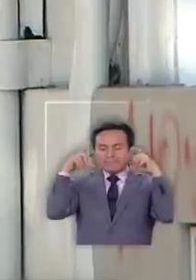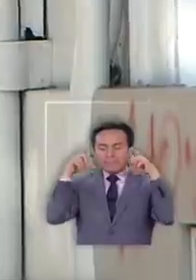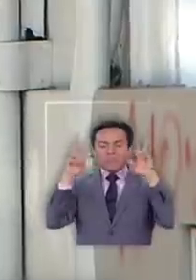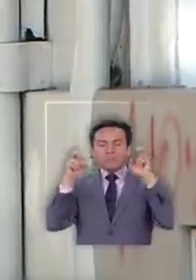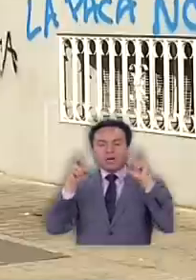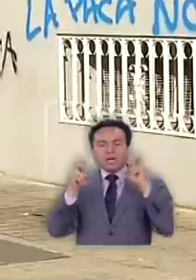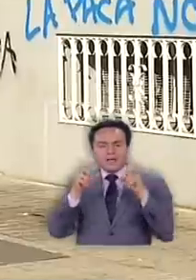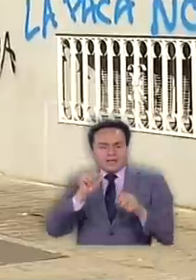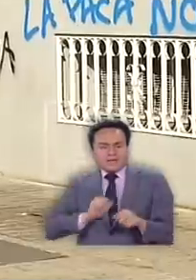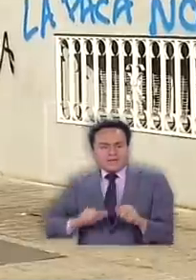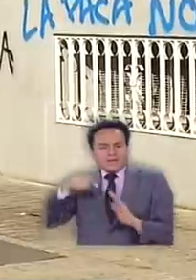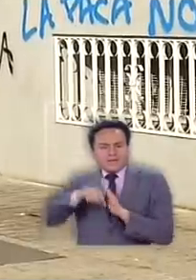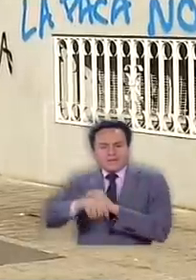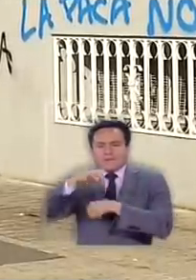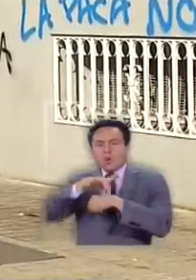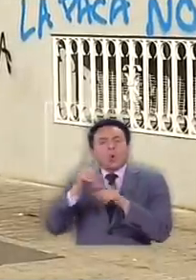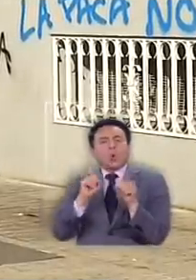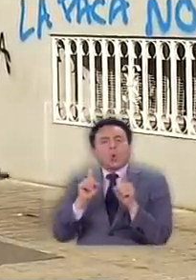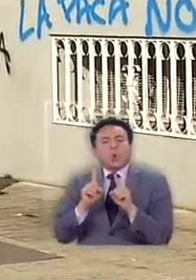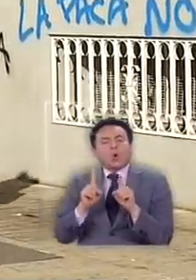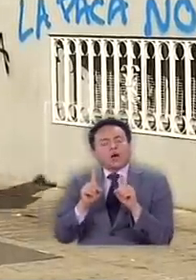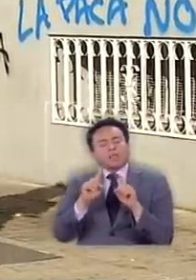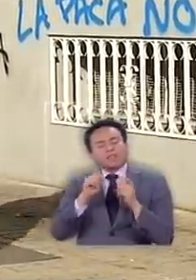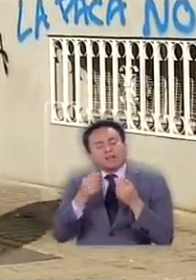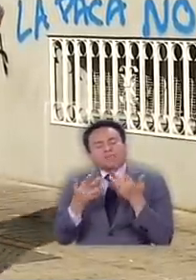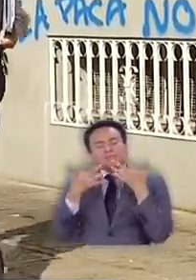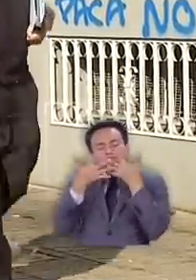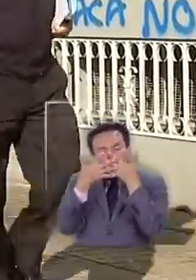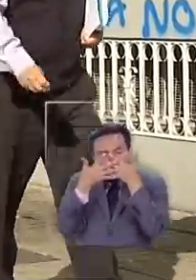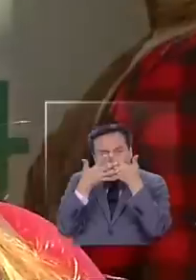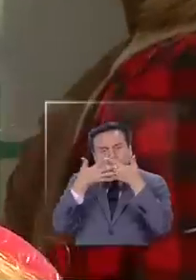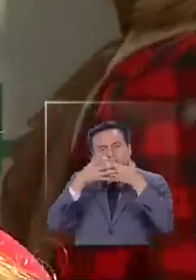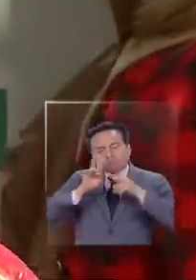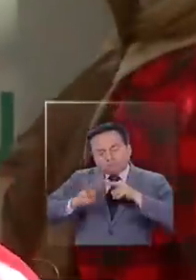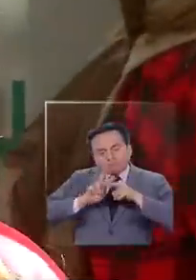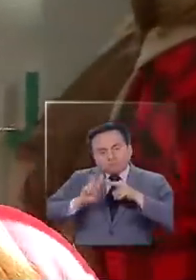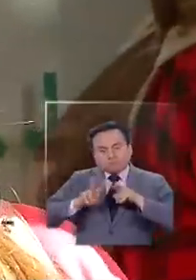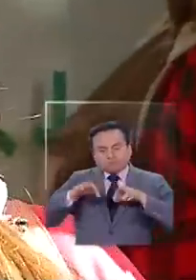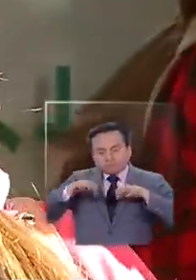mascarilla quirúrgica, pero es una mascarilla que permite proteger